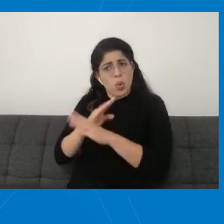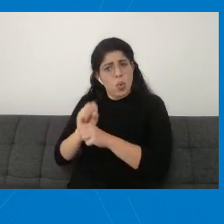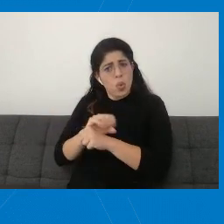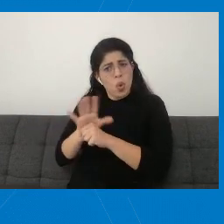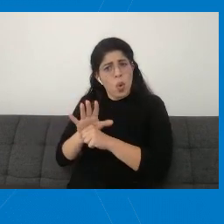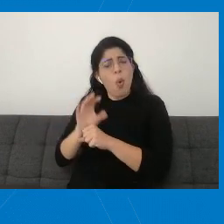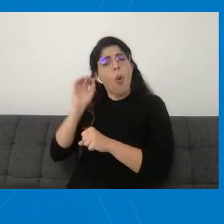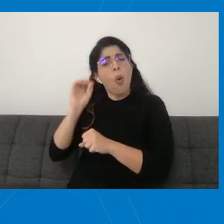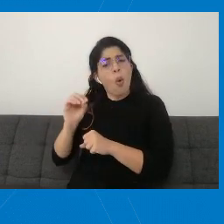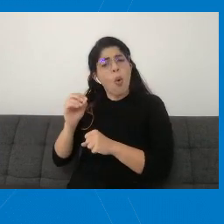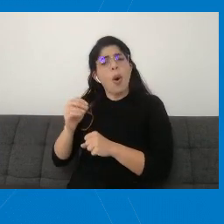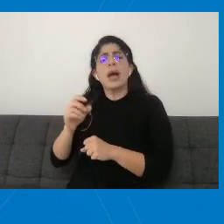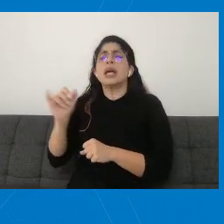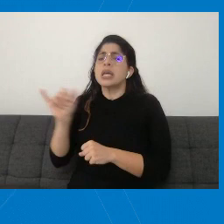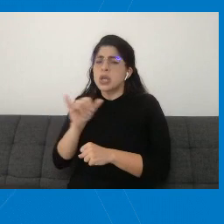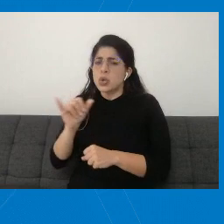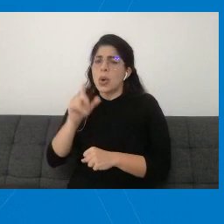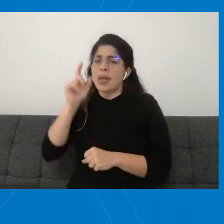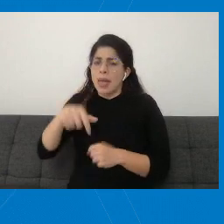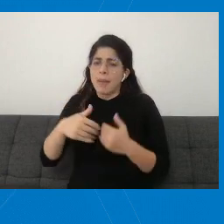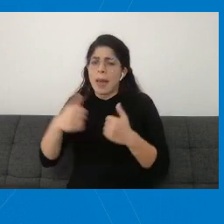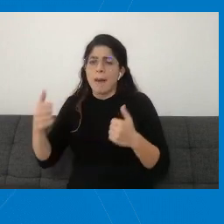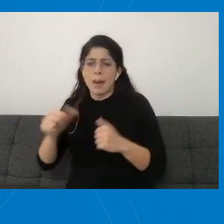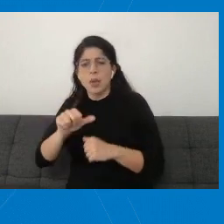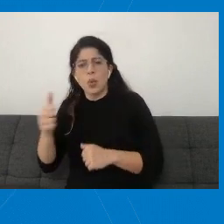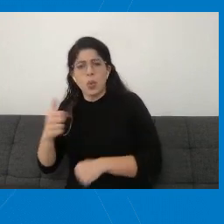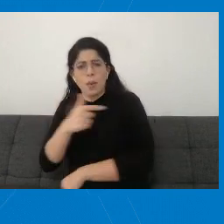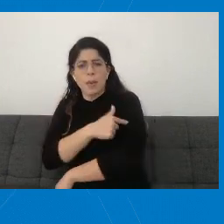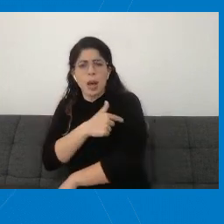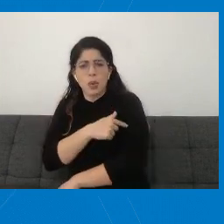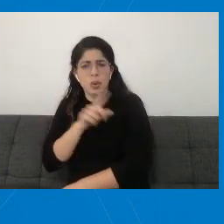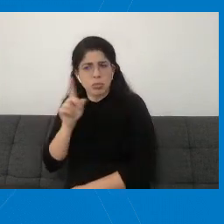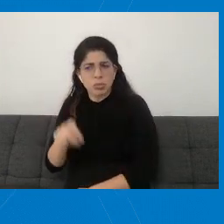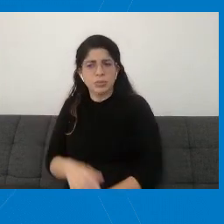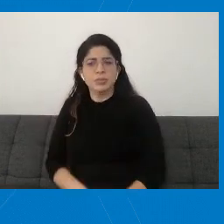es recomendable vacunarlas? ¿Doctor?